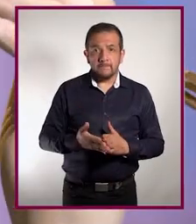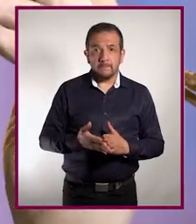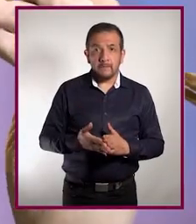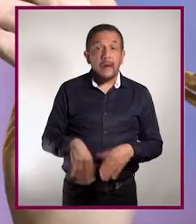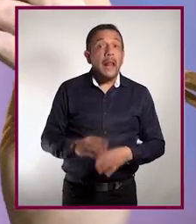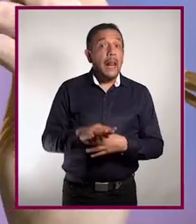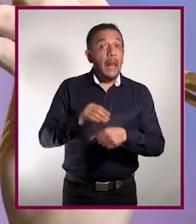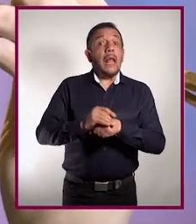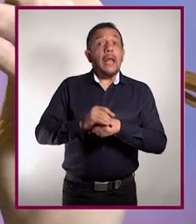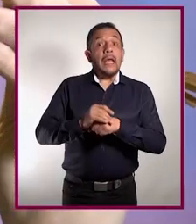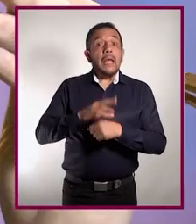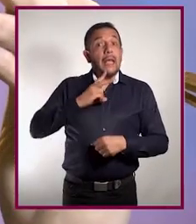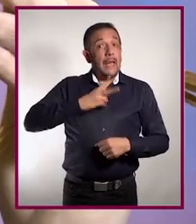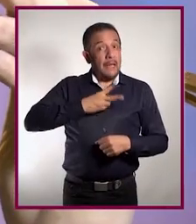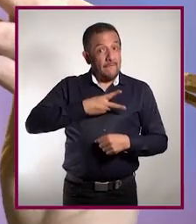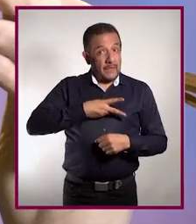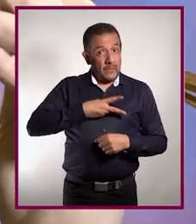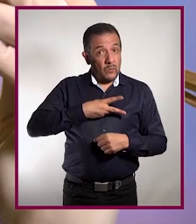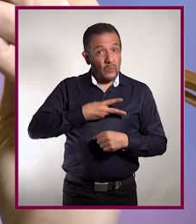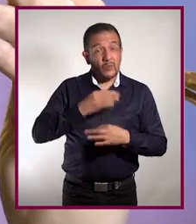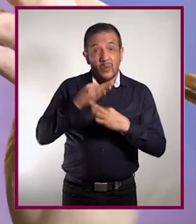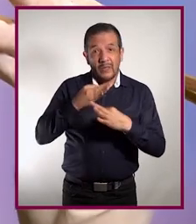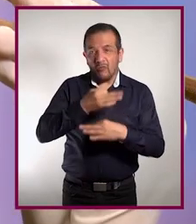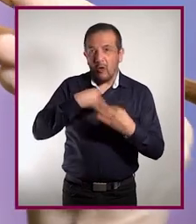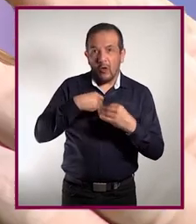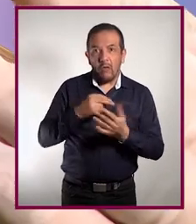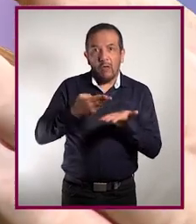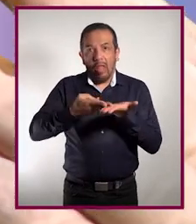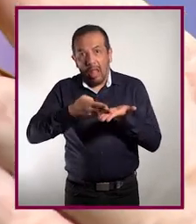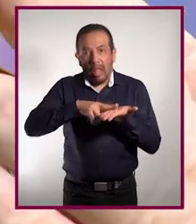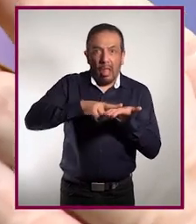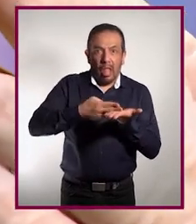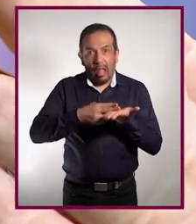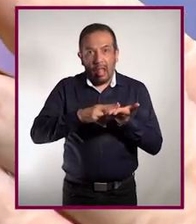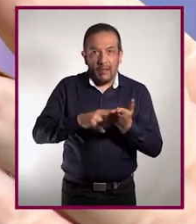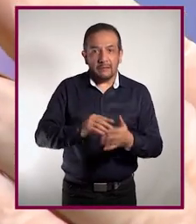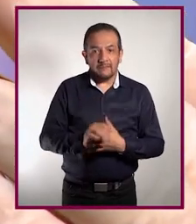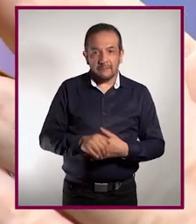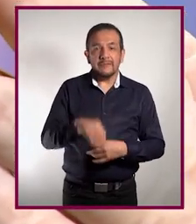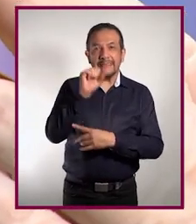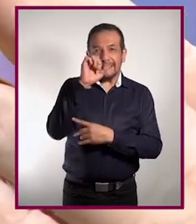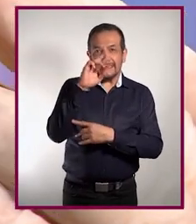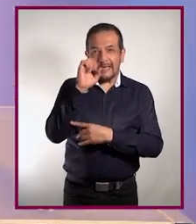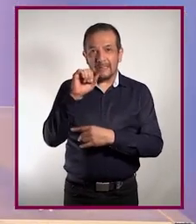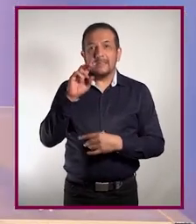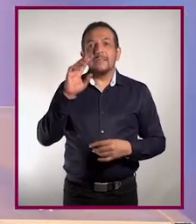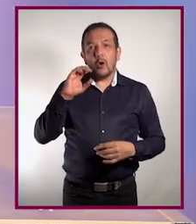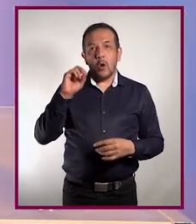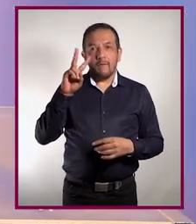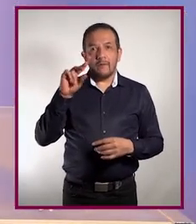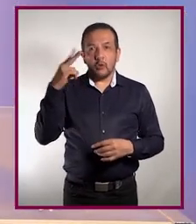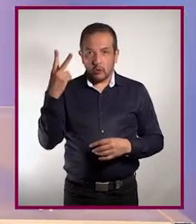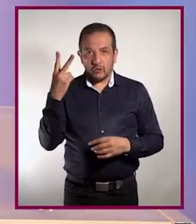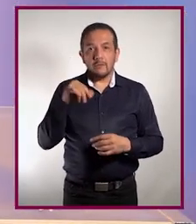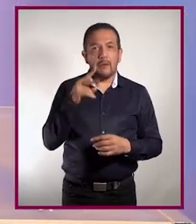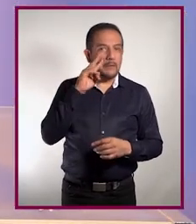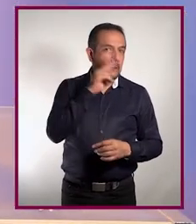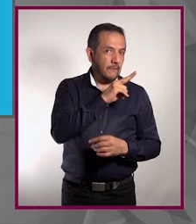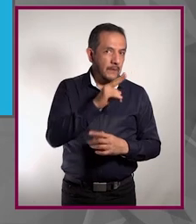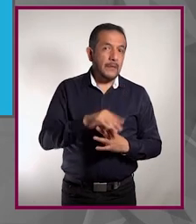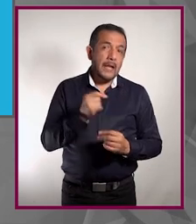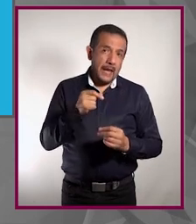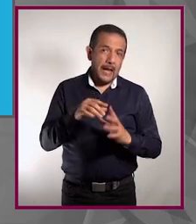El virus que más nos ha quitado el sueño a todos es el coronavirus, SARS-CoV-2. Veamos esta cápsula sobre COVID-19.